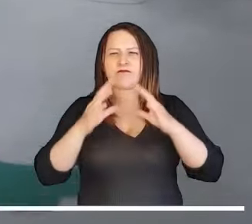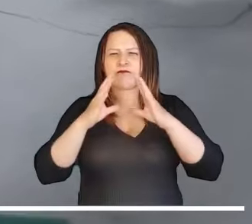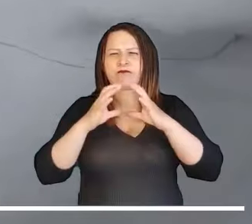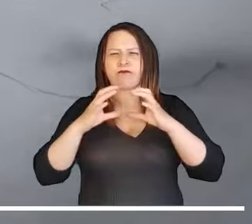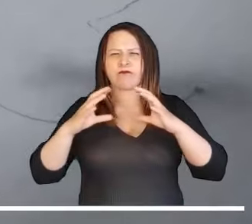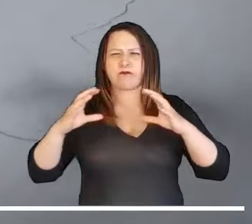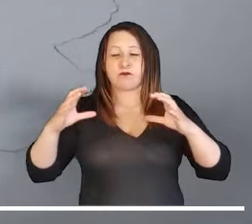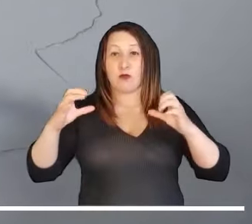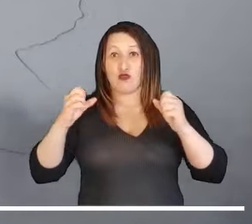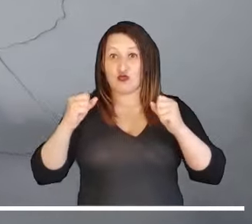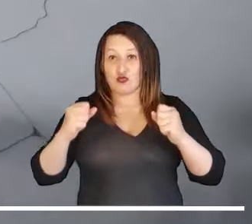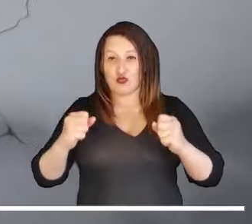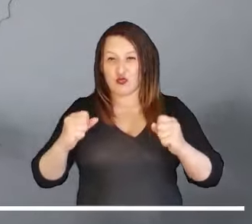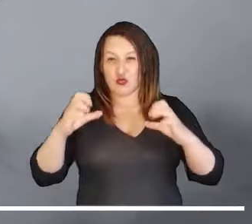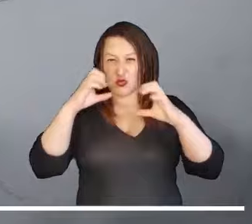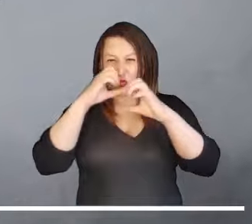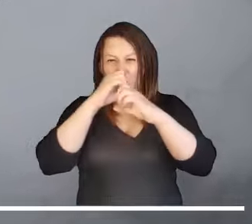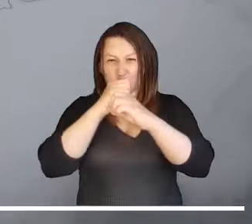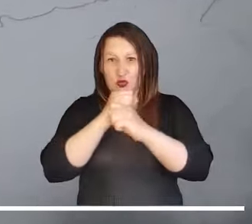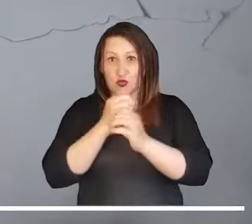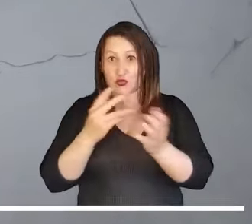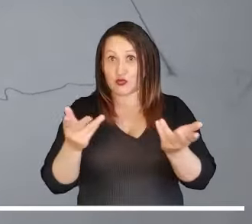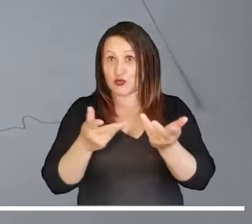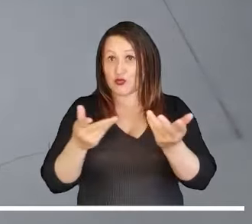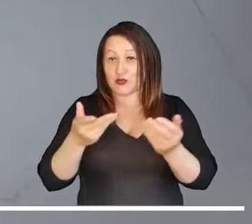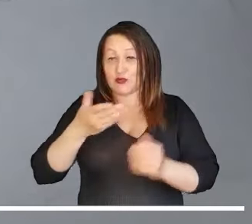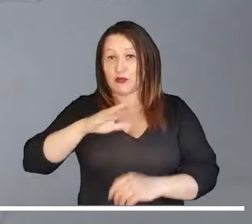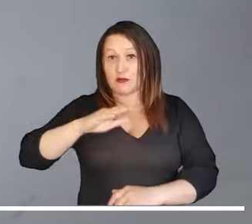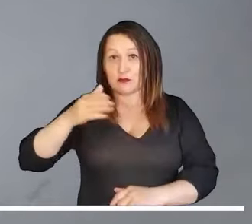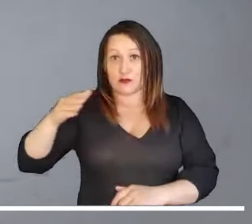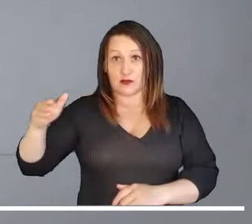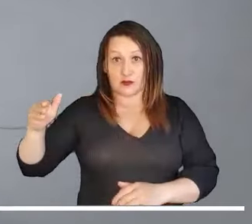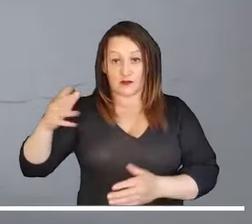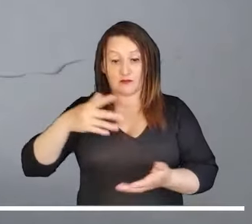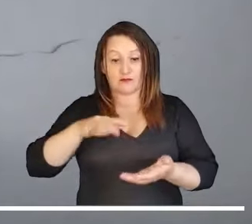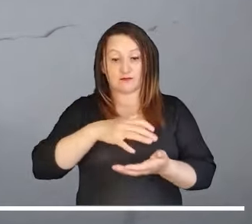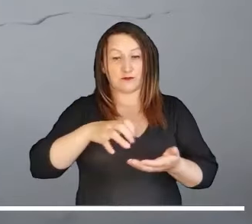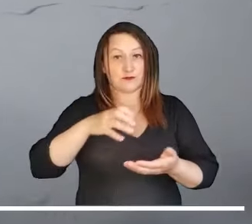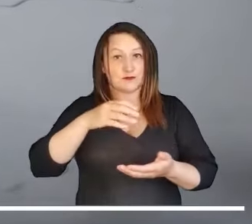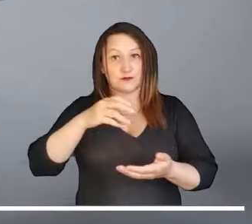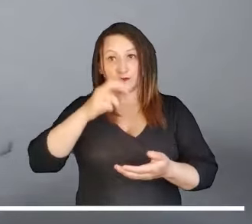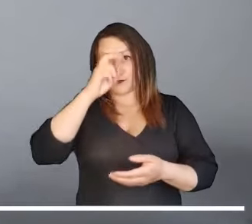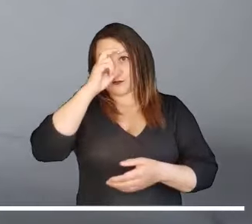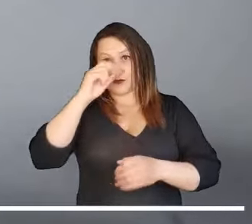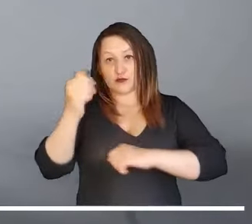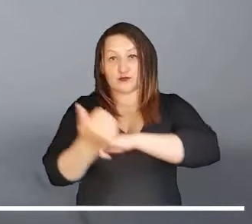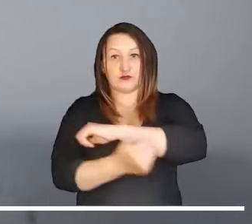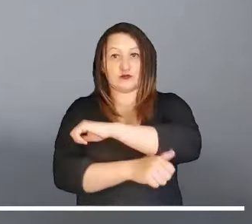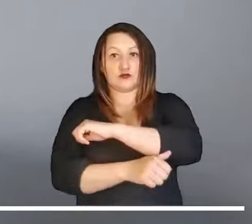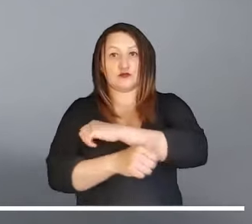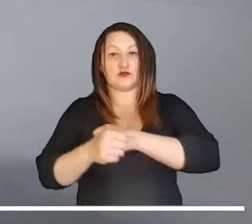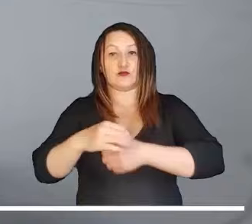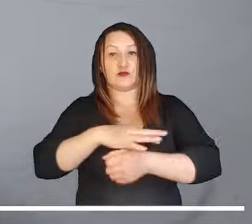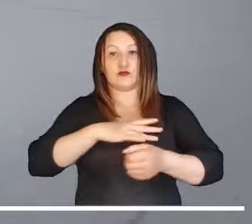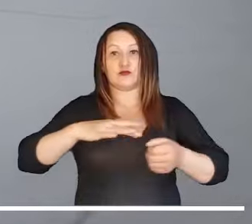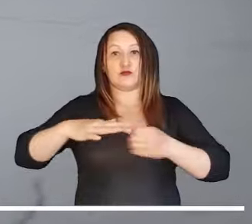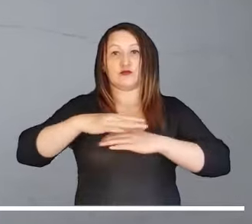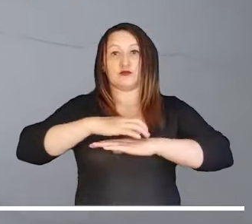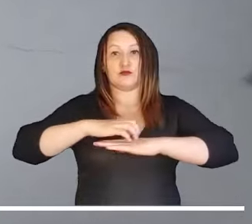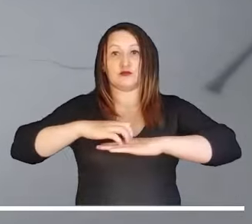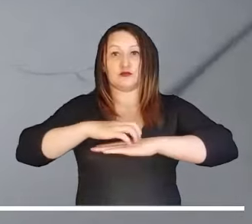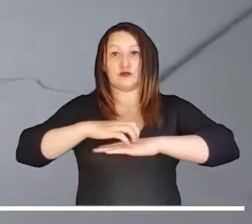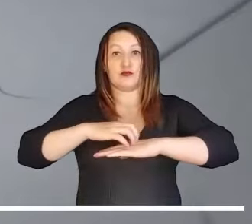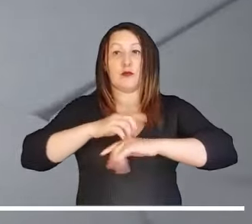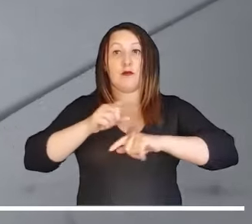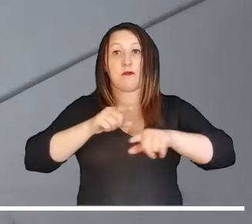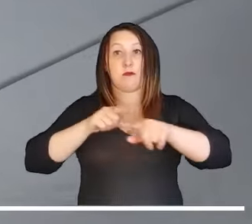Nariño. Nubes oscuras y cargadas de agua se posarían sobre Antioquia, los Santanderes, norte de Boyacá,